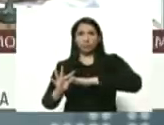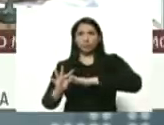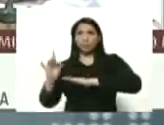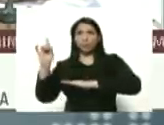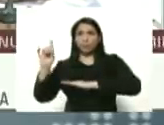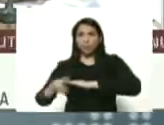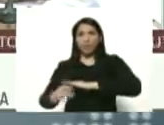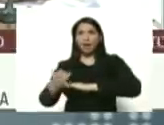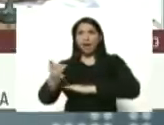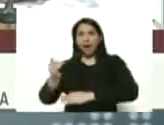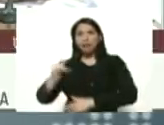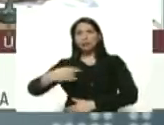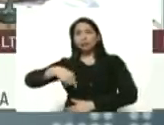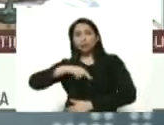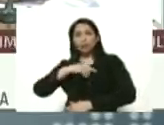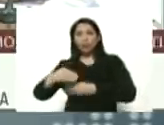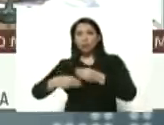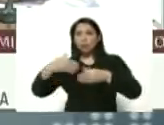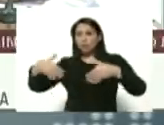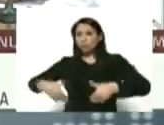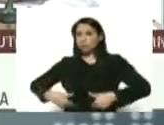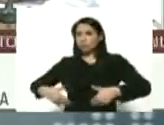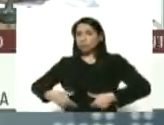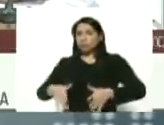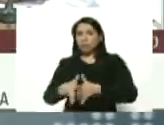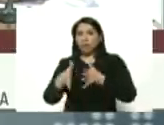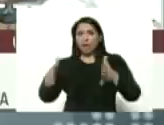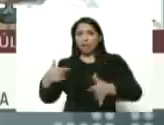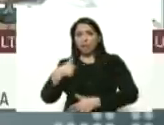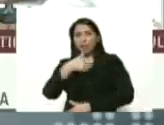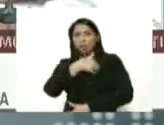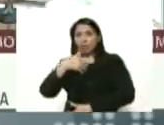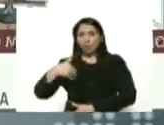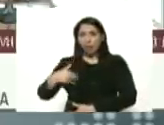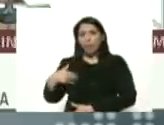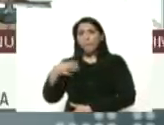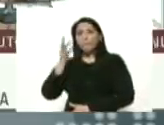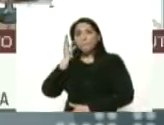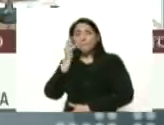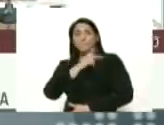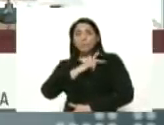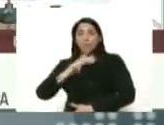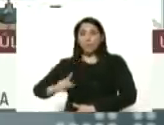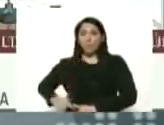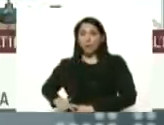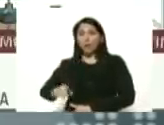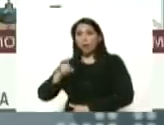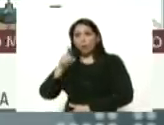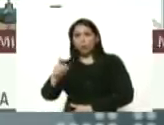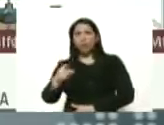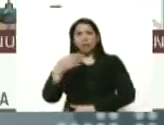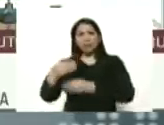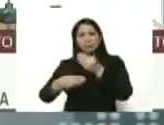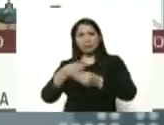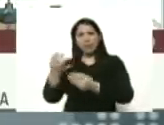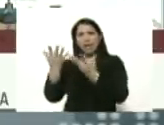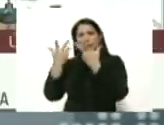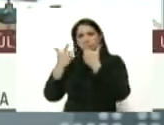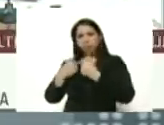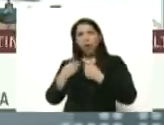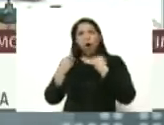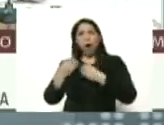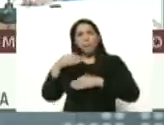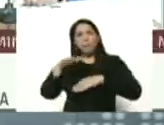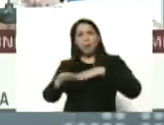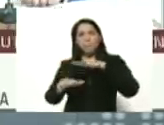ahí estamos haciendo un gran esfuerzo yo quisiera señora vicepresidenta que usted me hiciera algún comentario cómo marchan